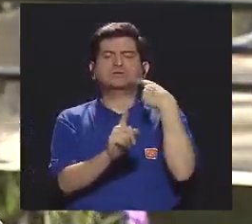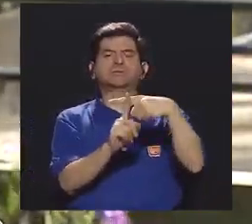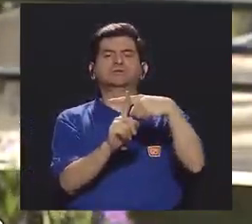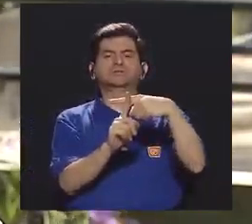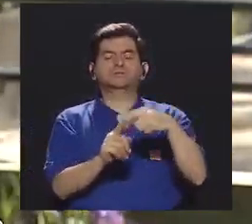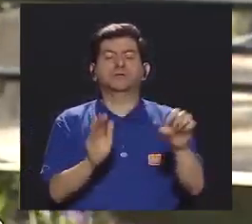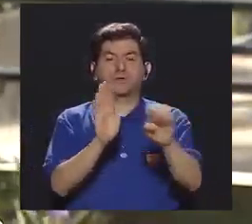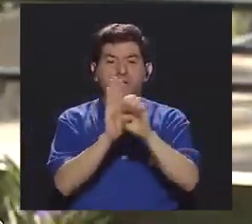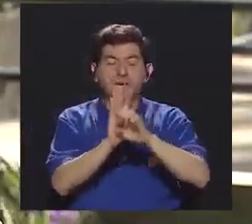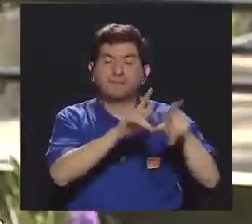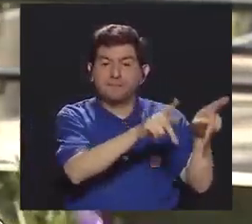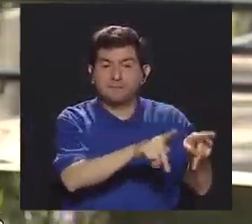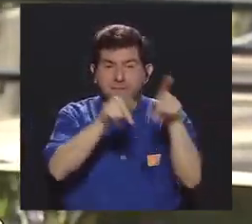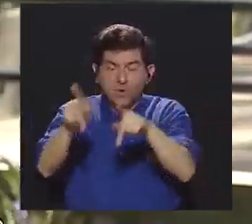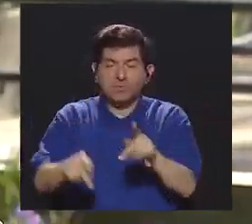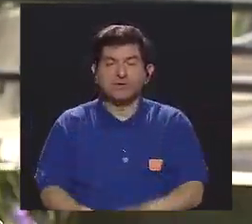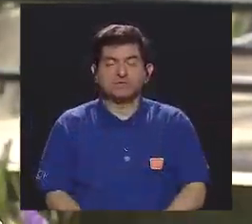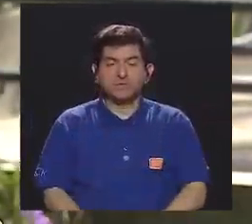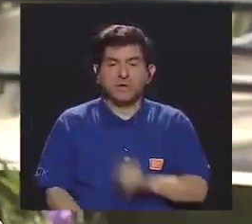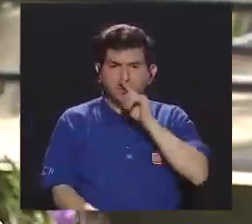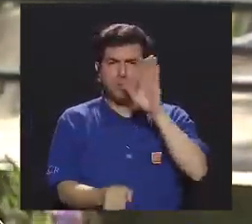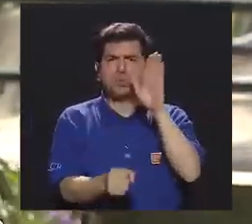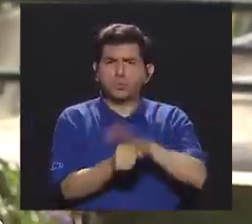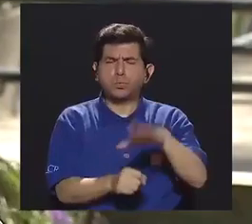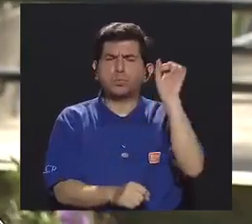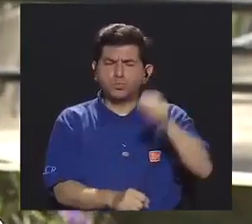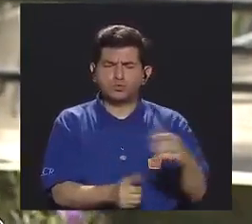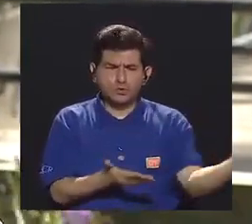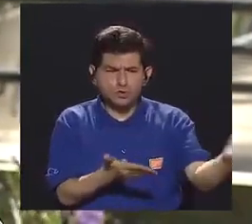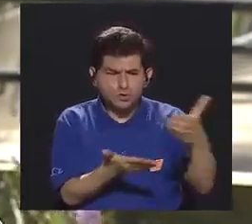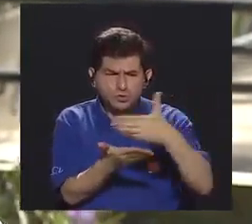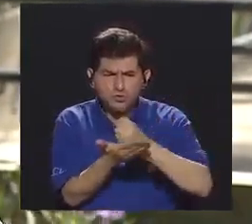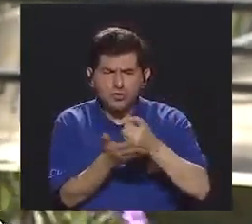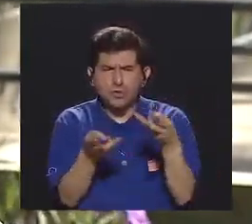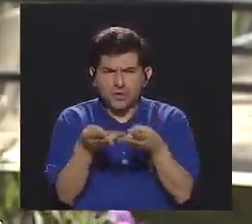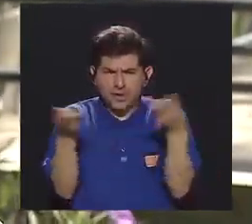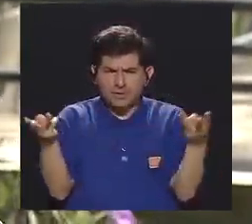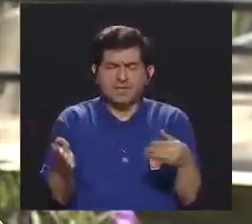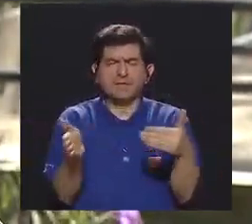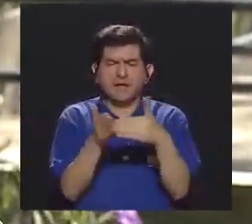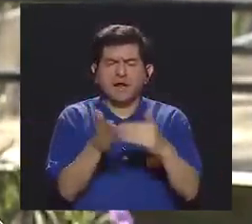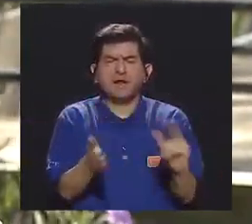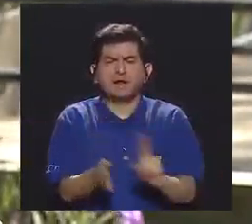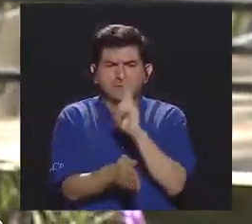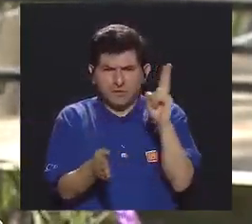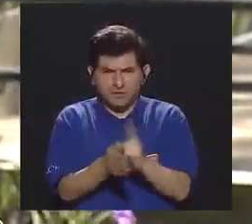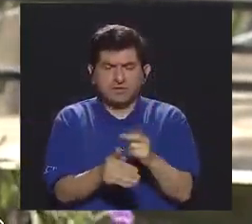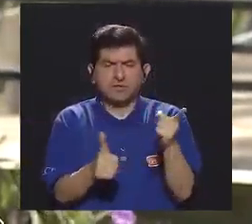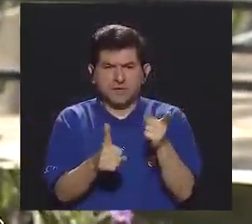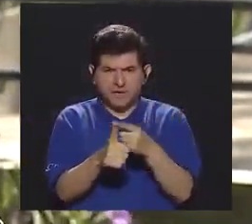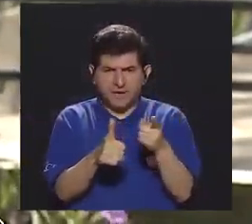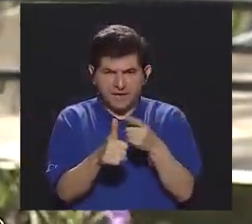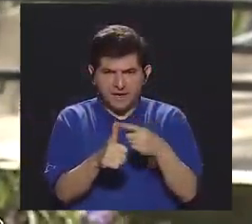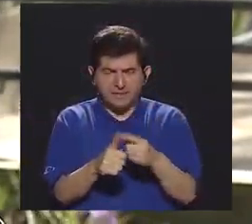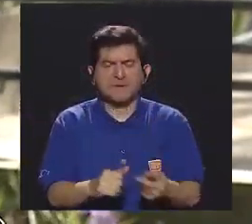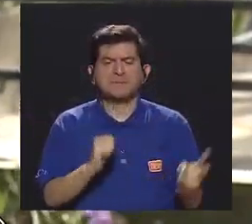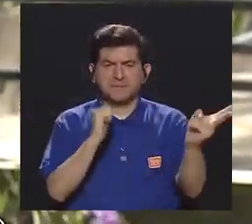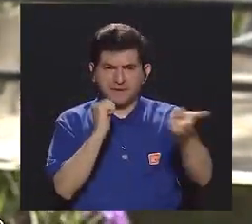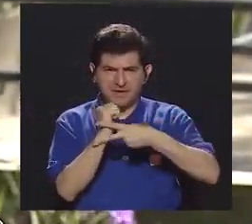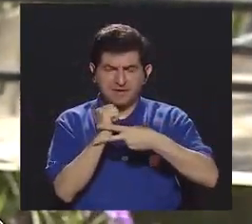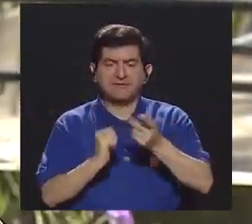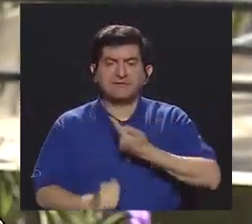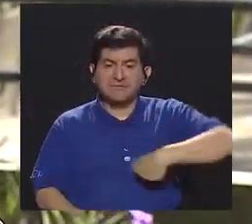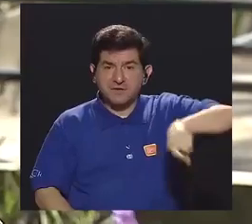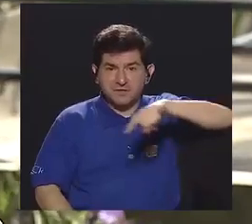positivos, por ejemplo, gente que se comprometió muchísimo con recolección de material para reciclaje, de hecho, en el primer ecotrueque que